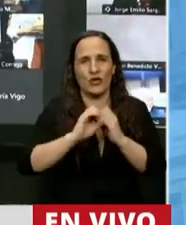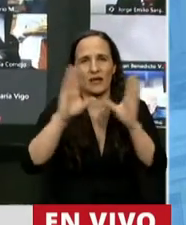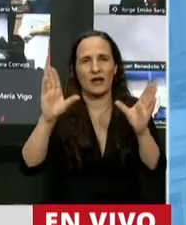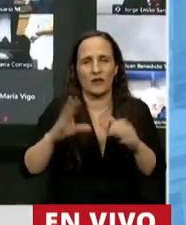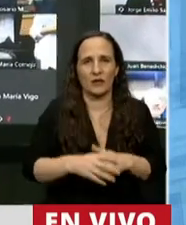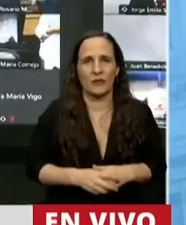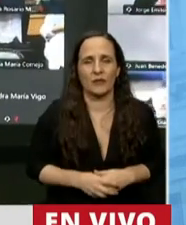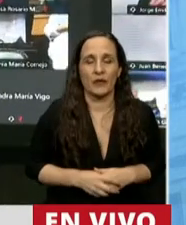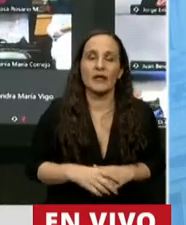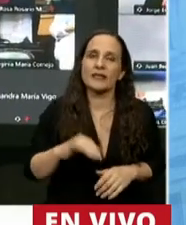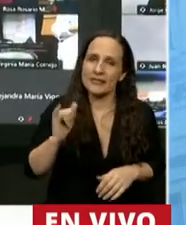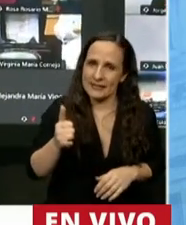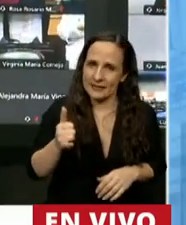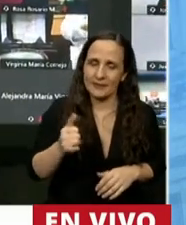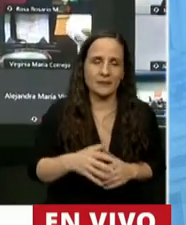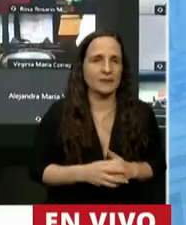Sí.